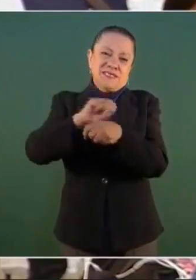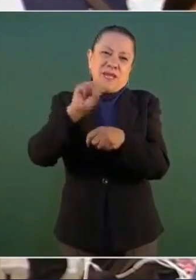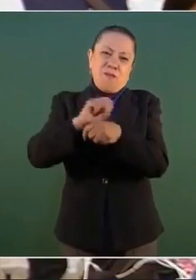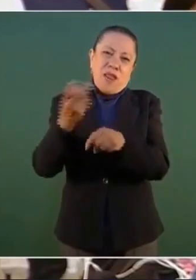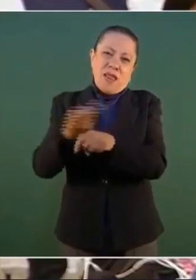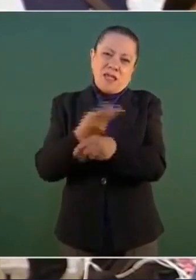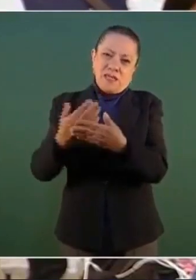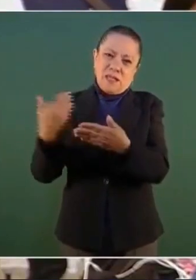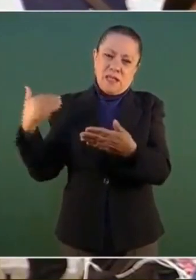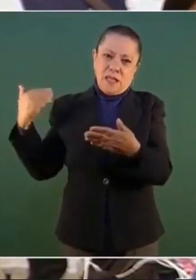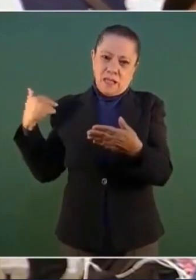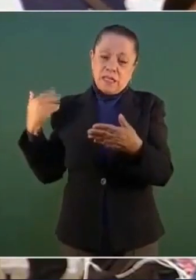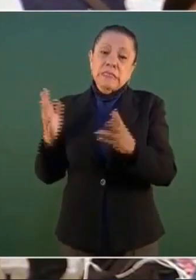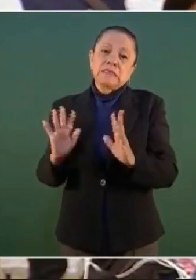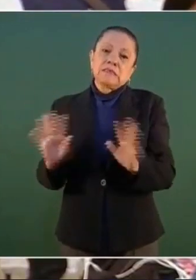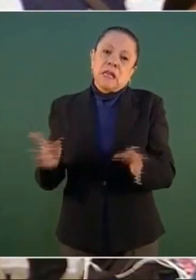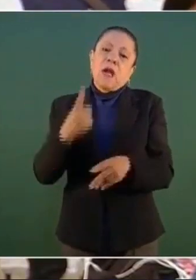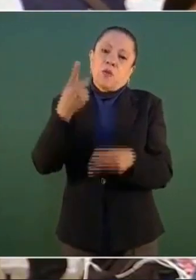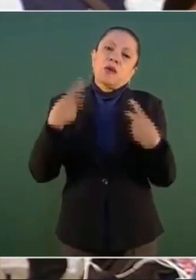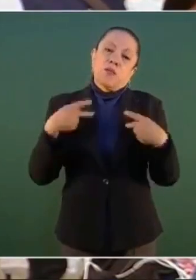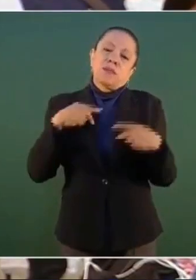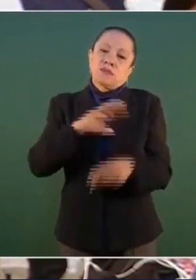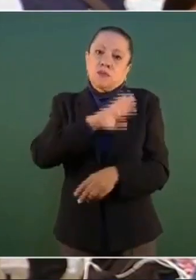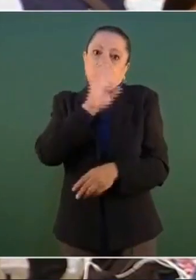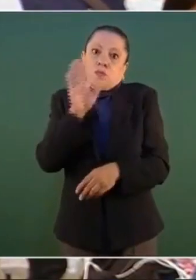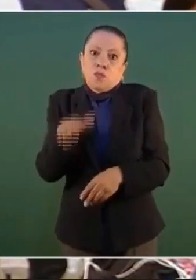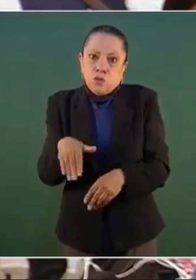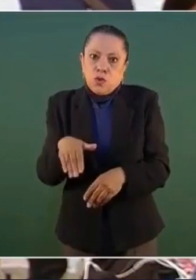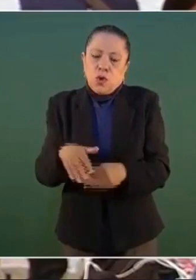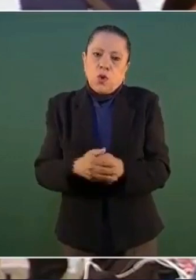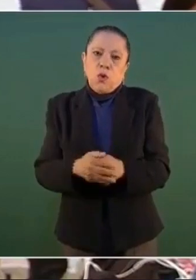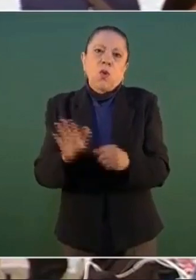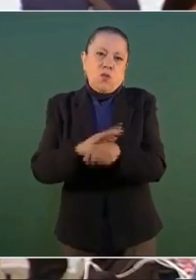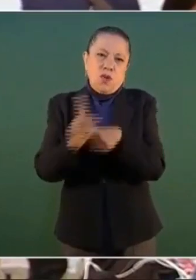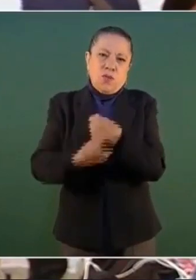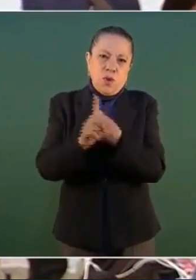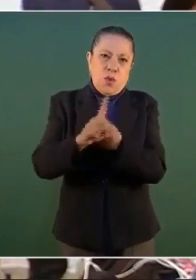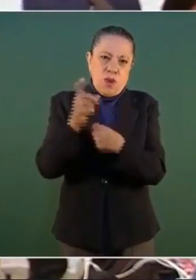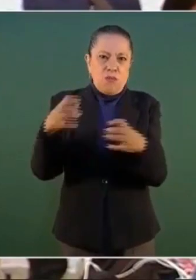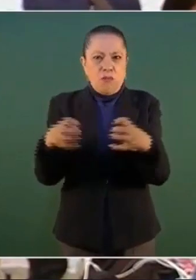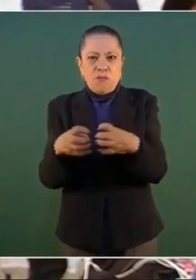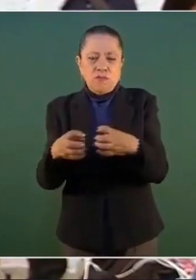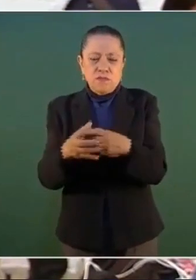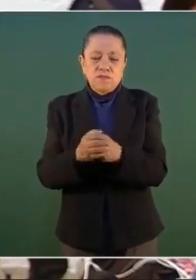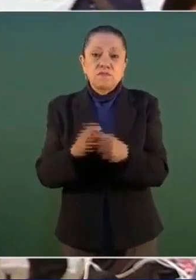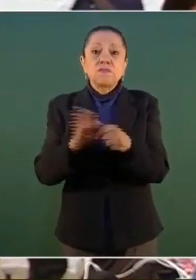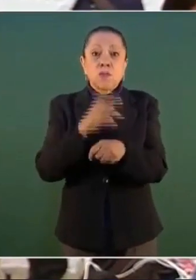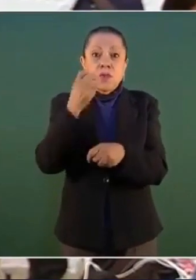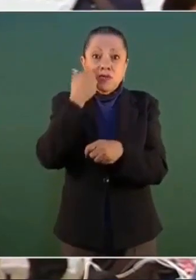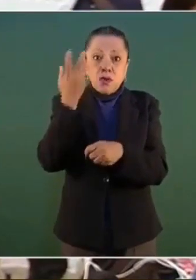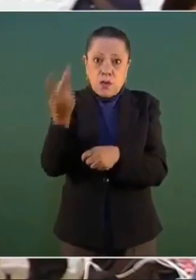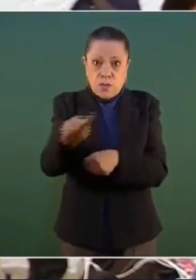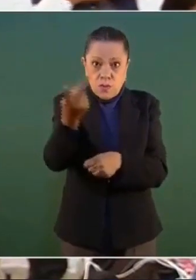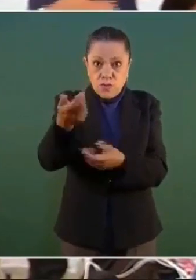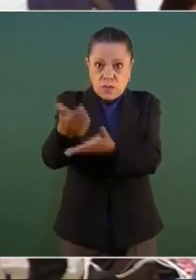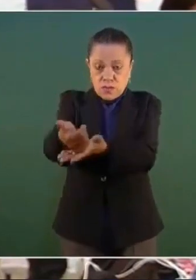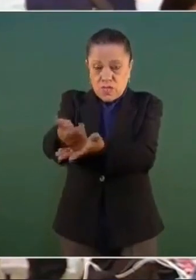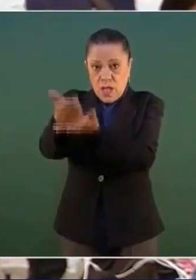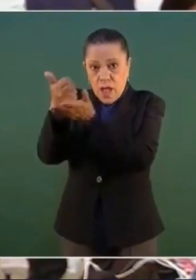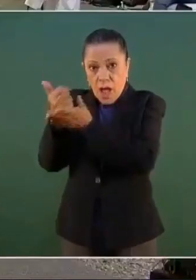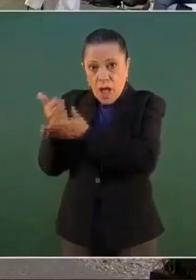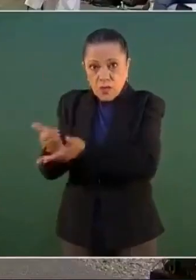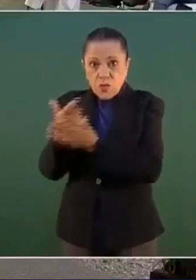ya cobró la vida de una persona. Por lo que le pregunto a usted, ¿ayudaría de manera económica?